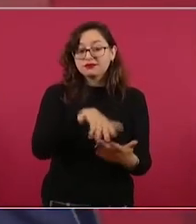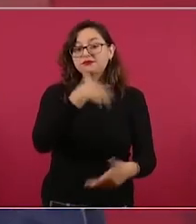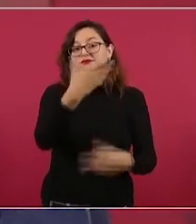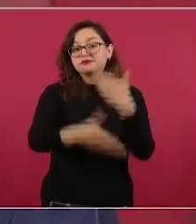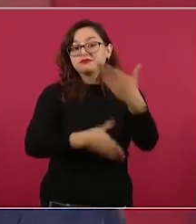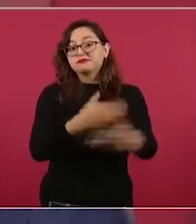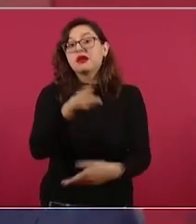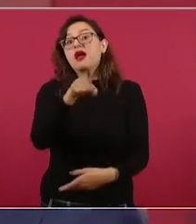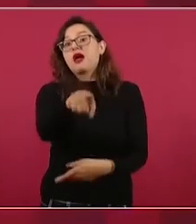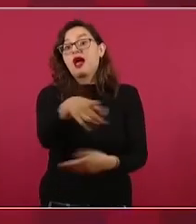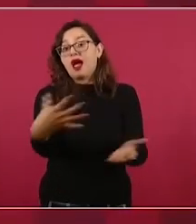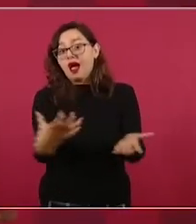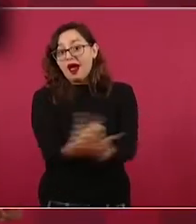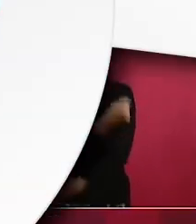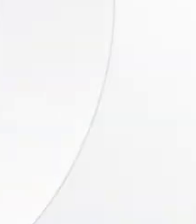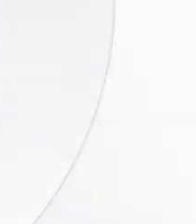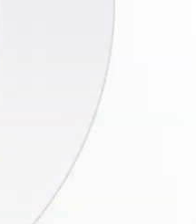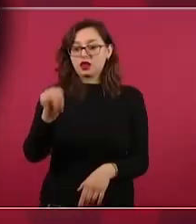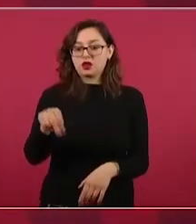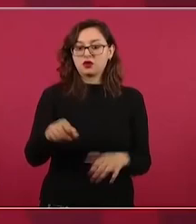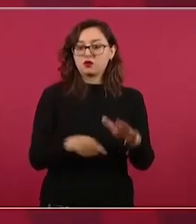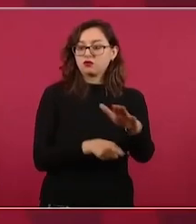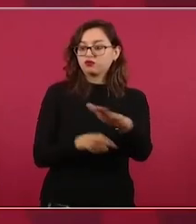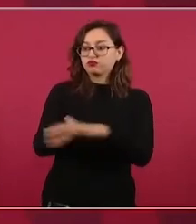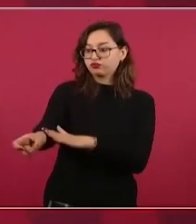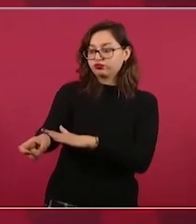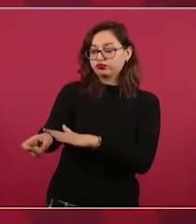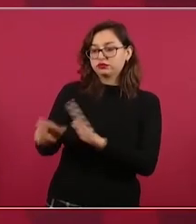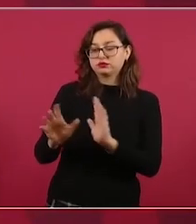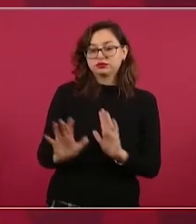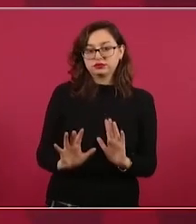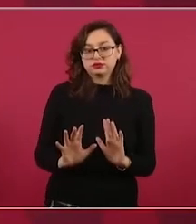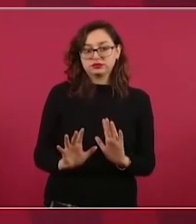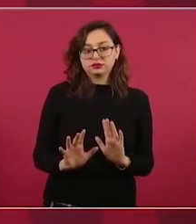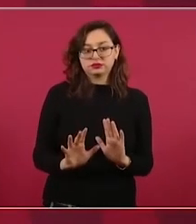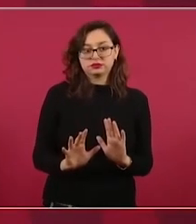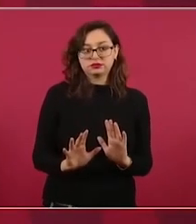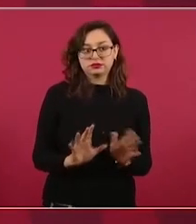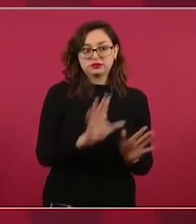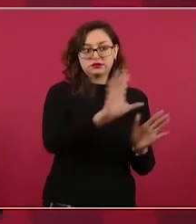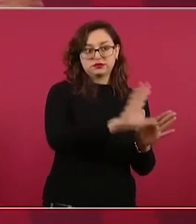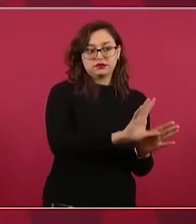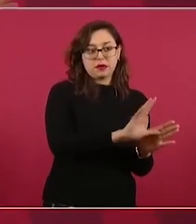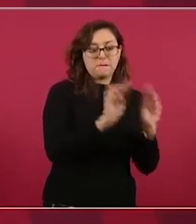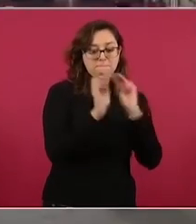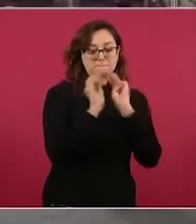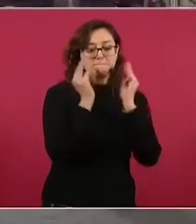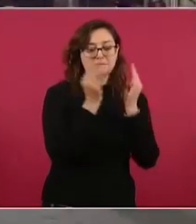complicidades hay componendas eso es lo primero